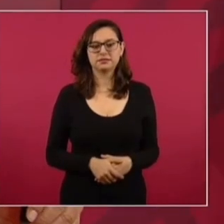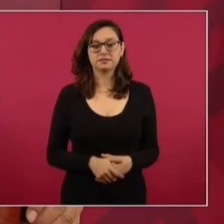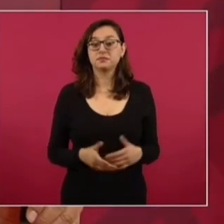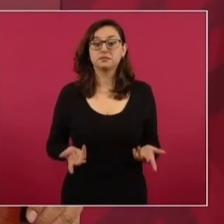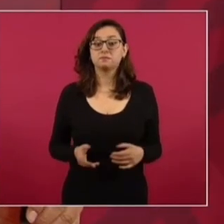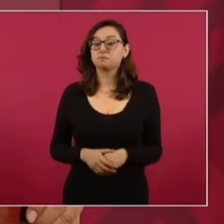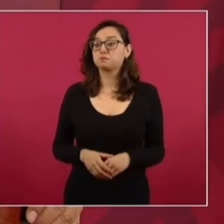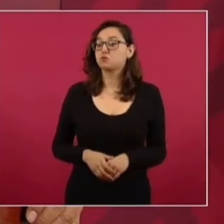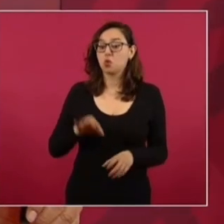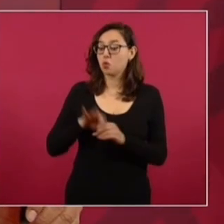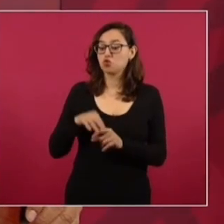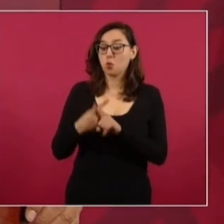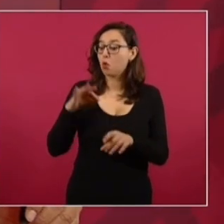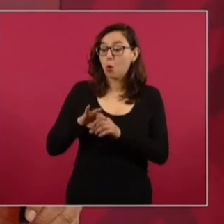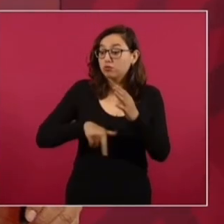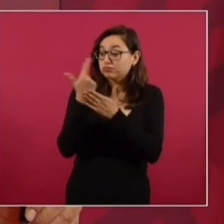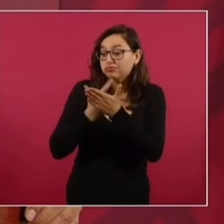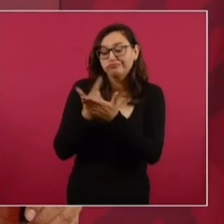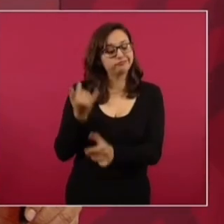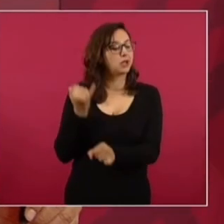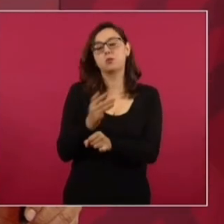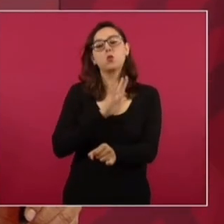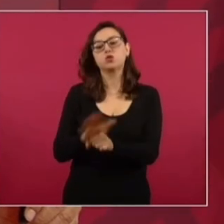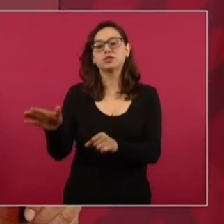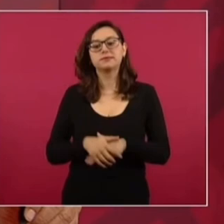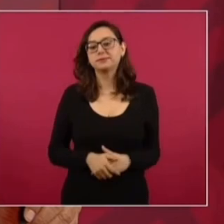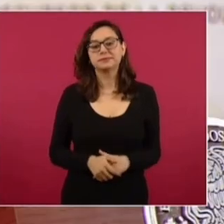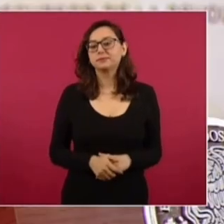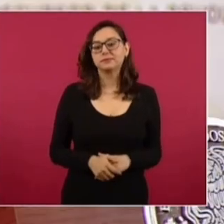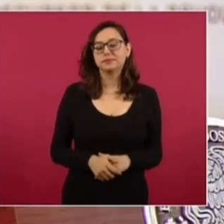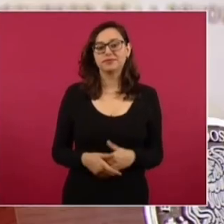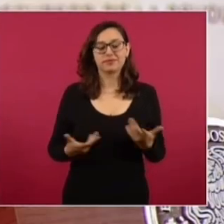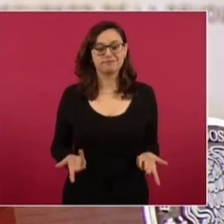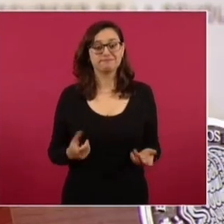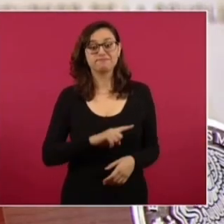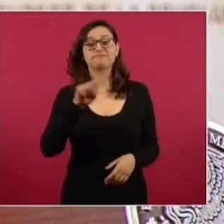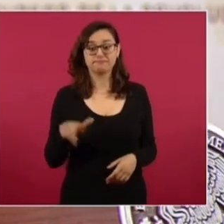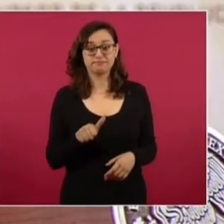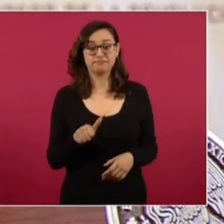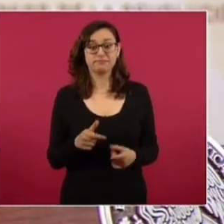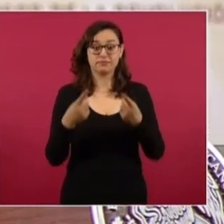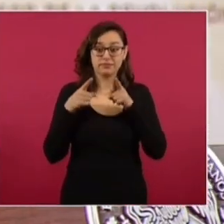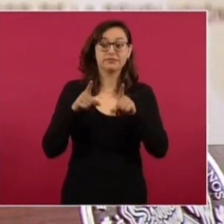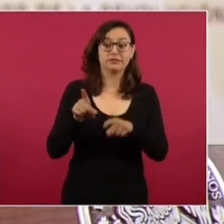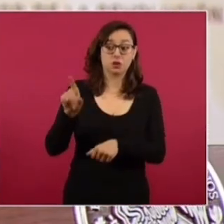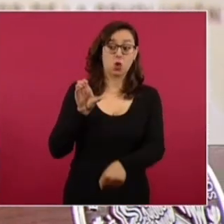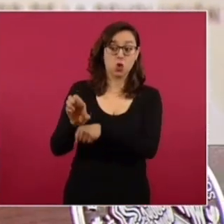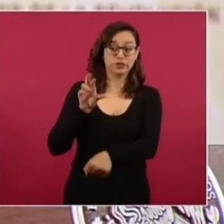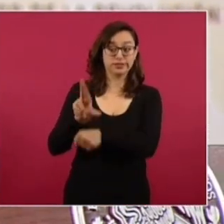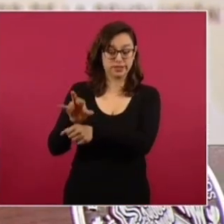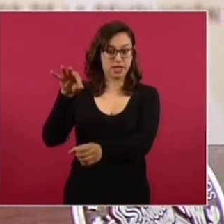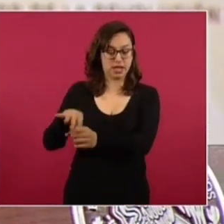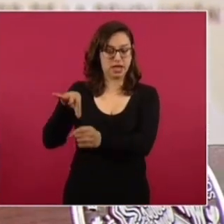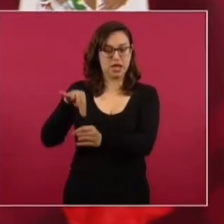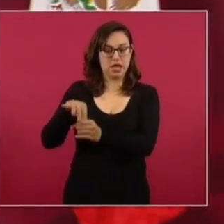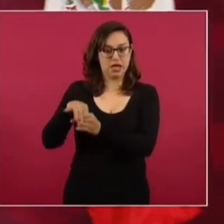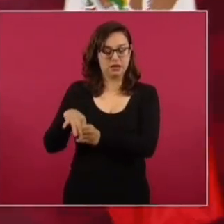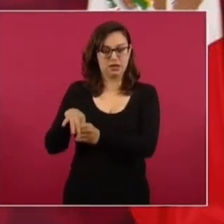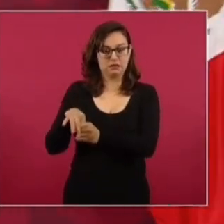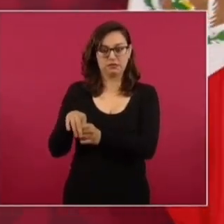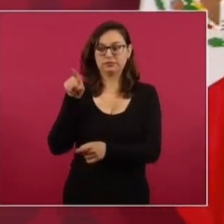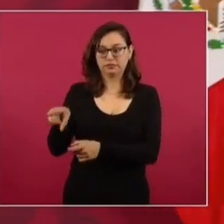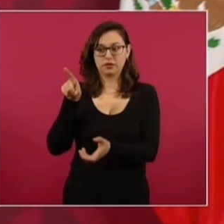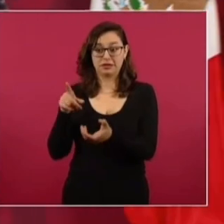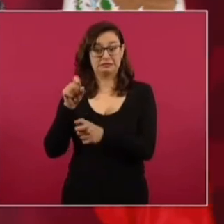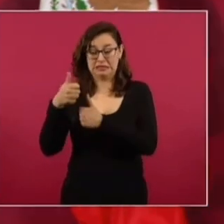no era posible hacerlo técnicamente. En ese entonces, casi al mismo tiempo, hubieron elecciones en Costa Rica. Y fueron elecciones cerradas,